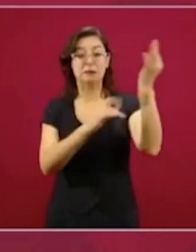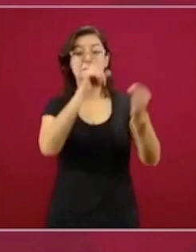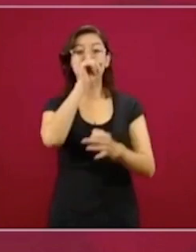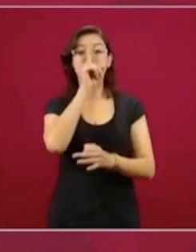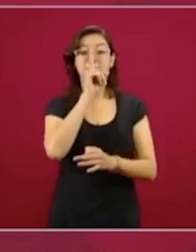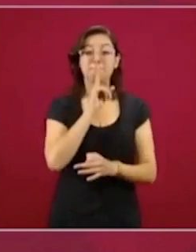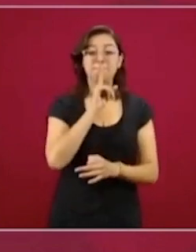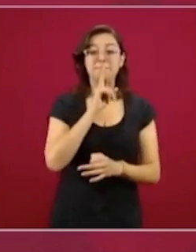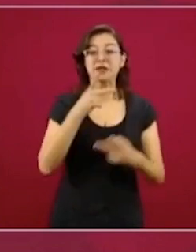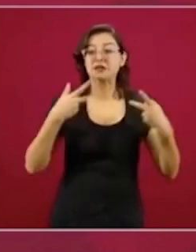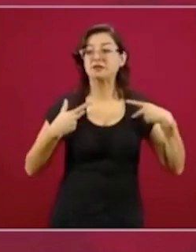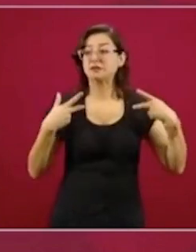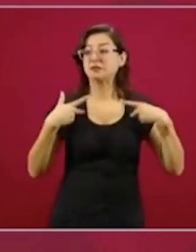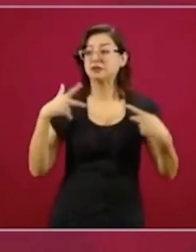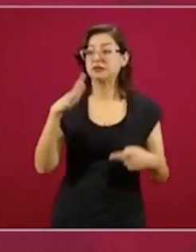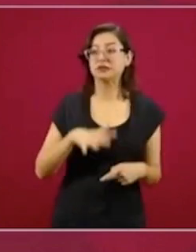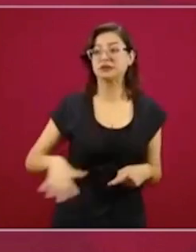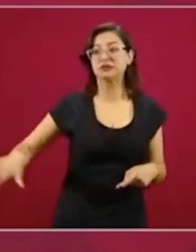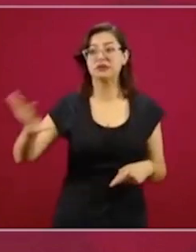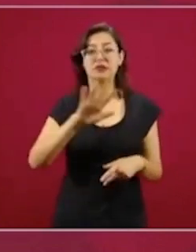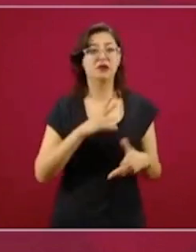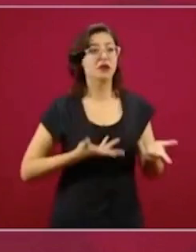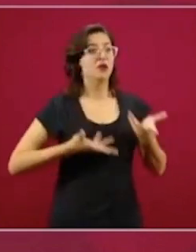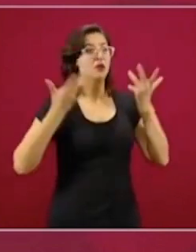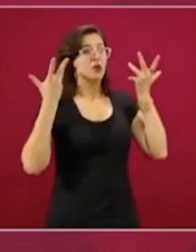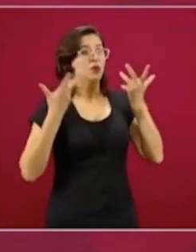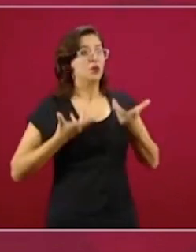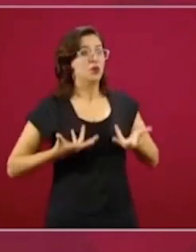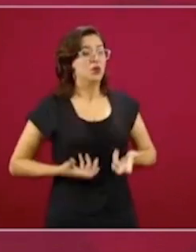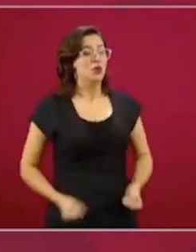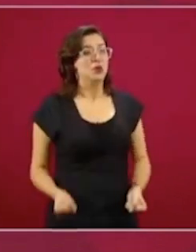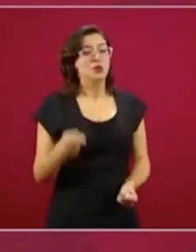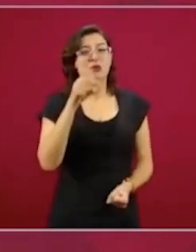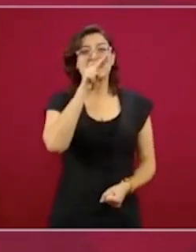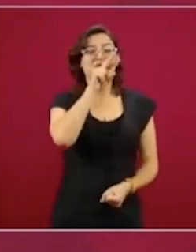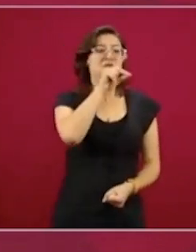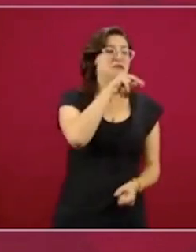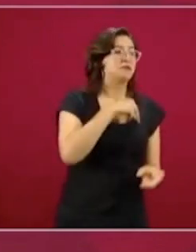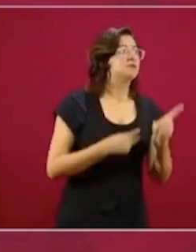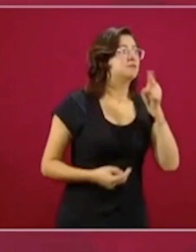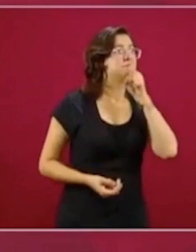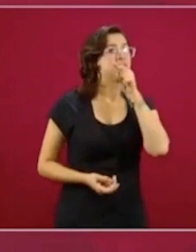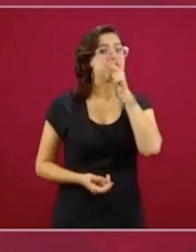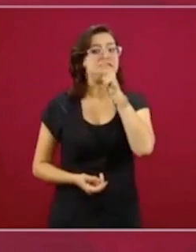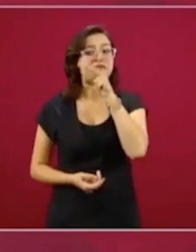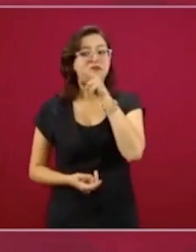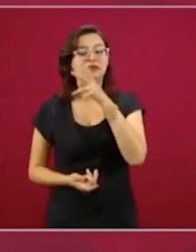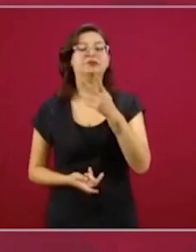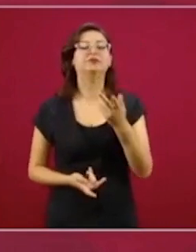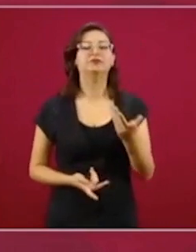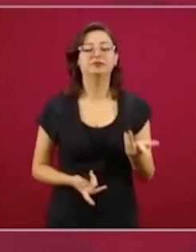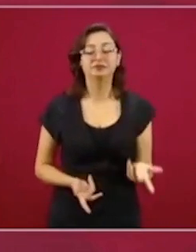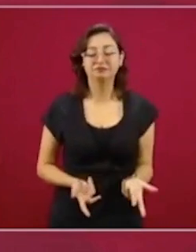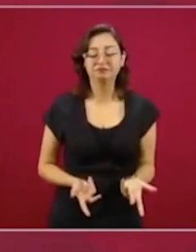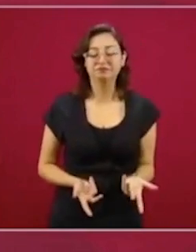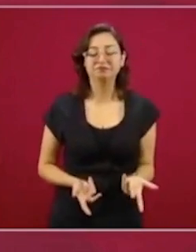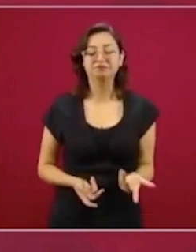alarma y, desde luego, que